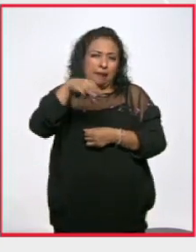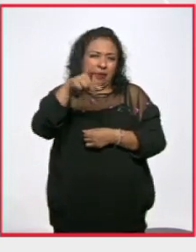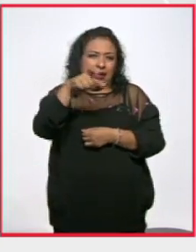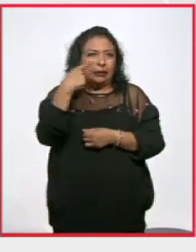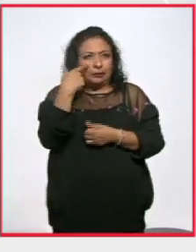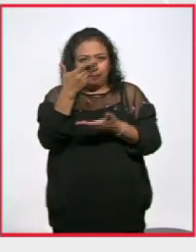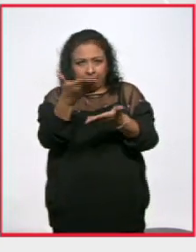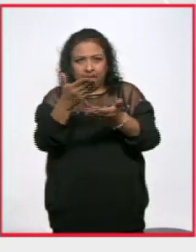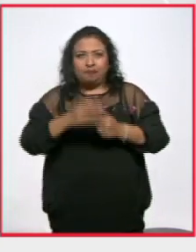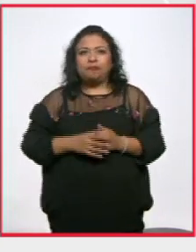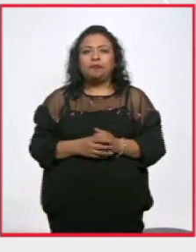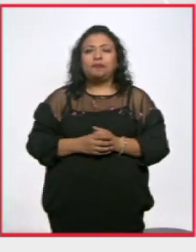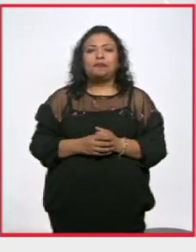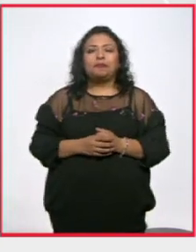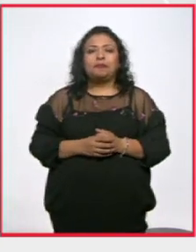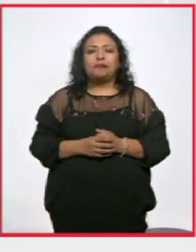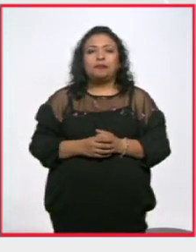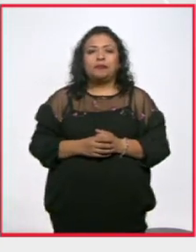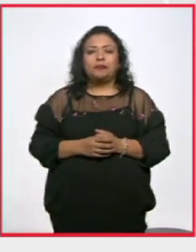de qué se trata.